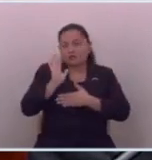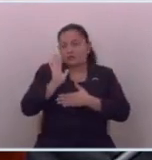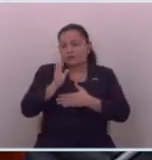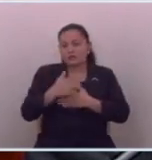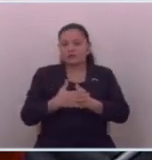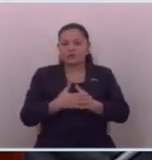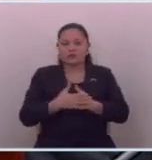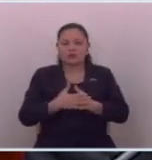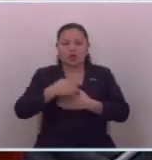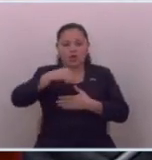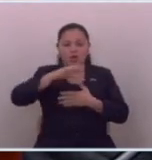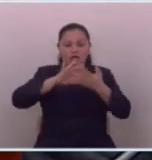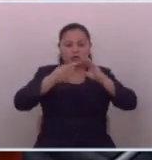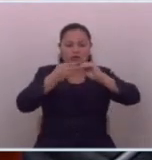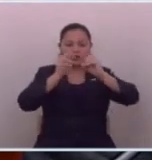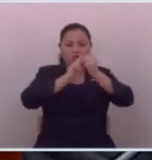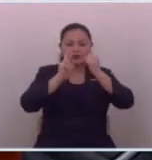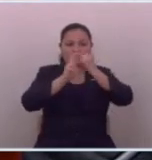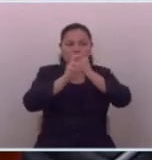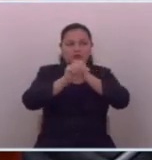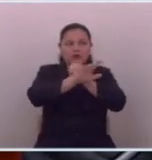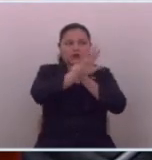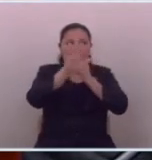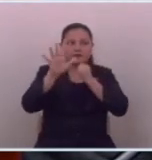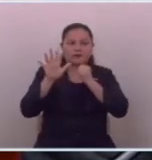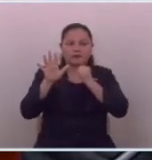hoy le llaman redes de propaganda